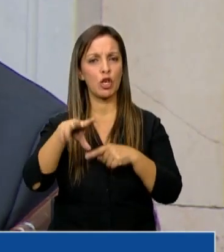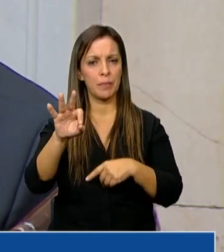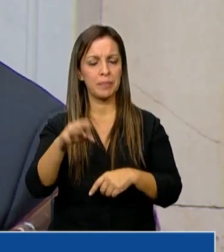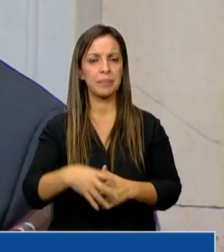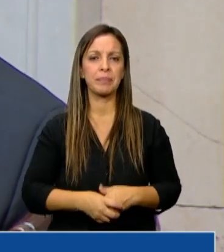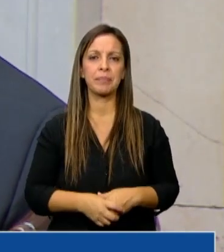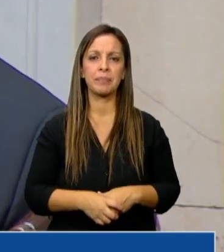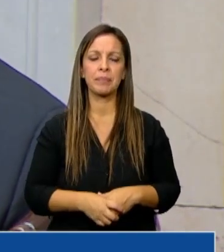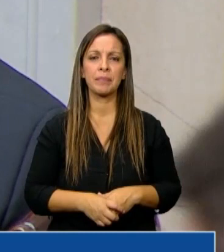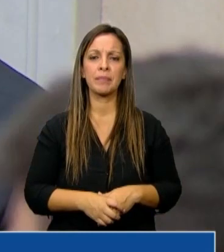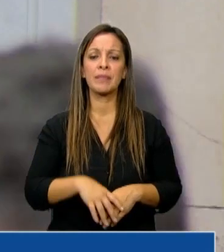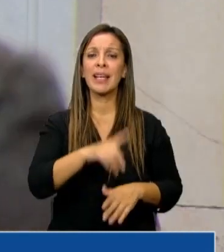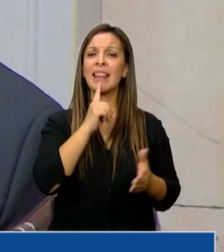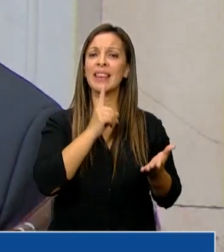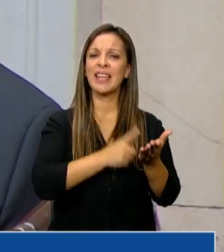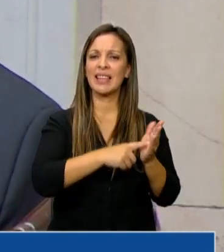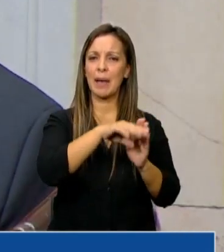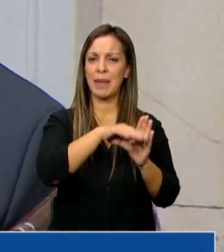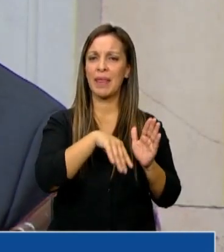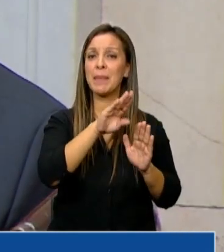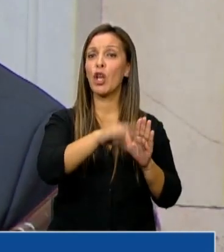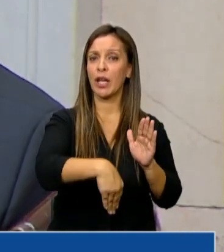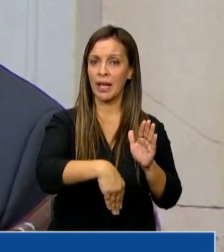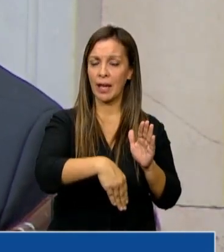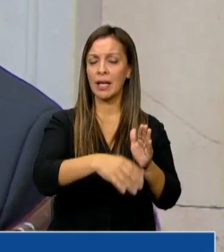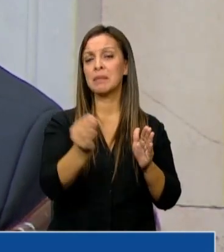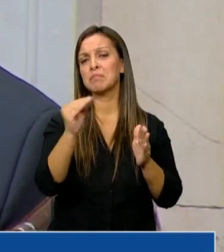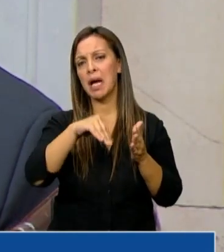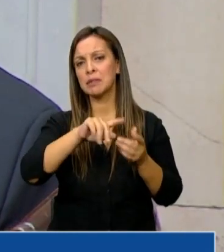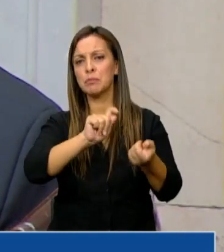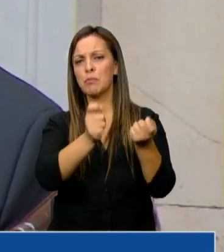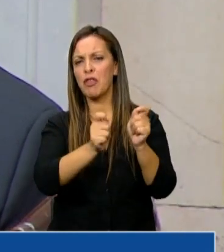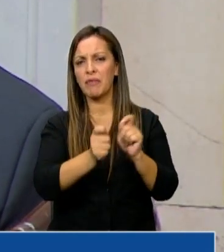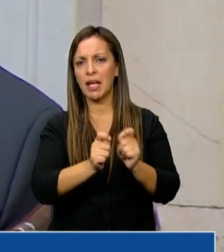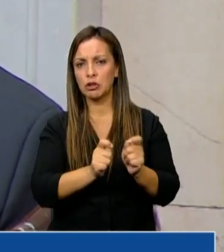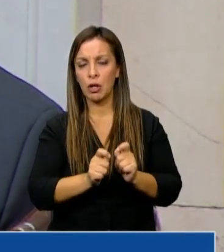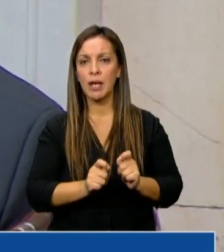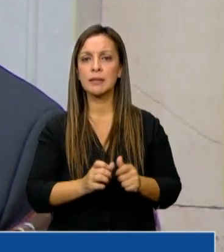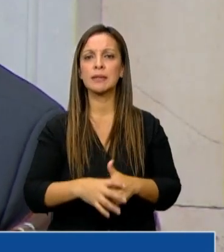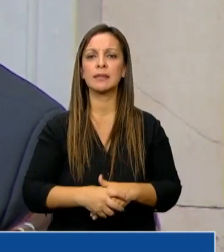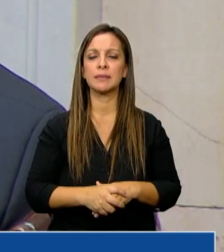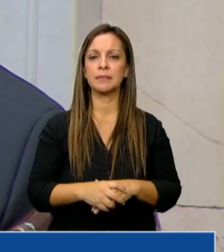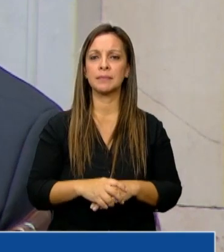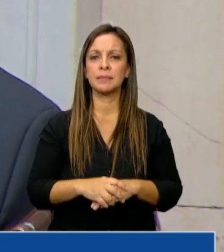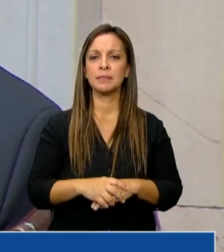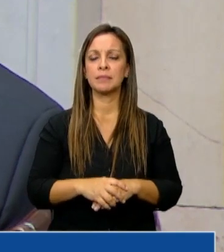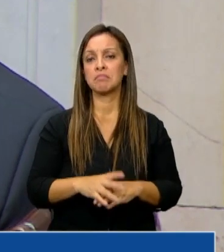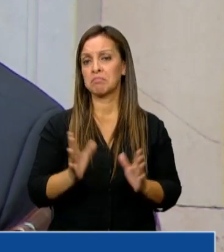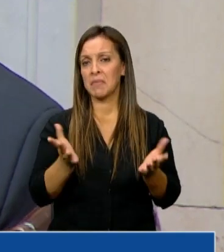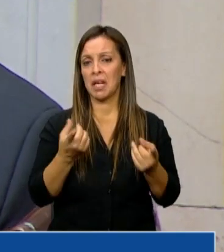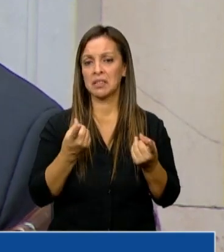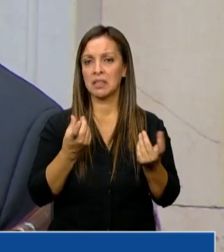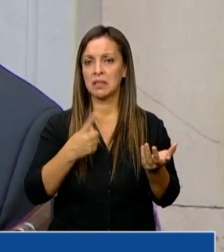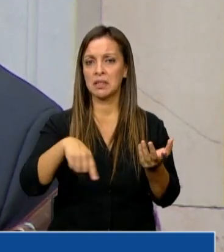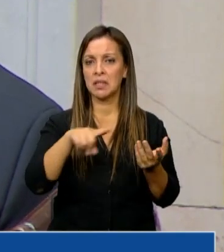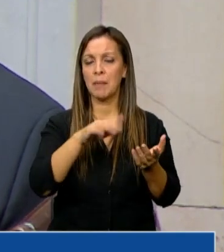Más allá del dictamen de minoría y más allá de las modificaciones que tengan que hacerse